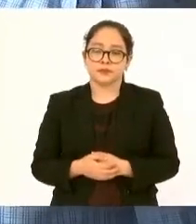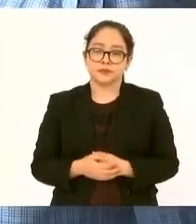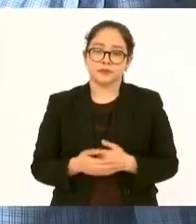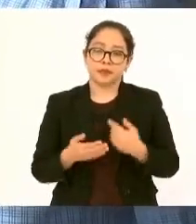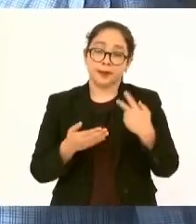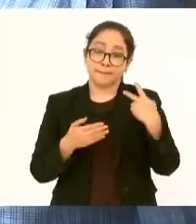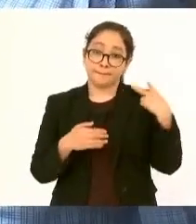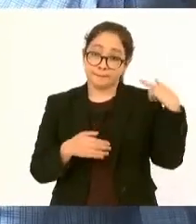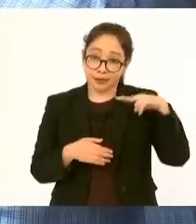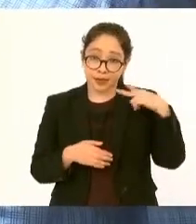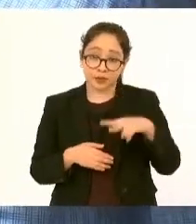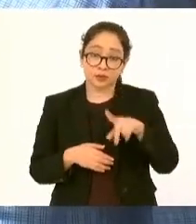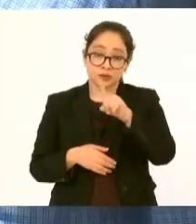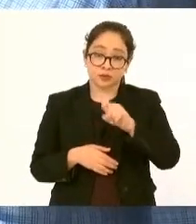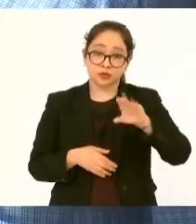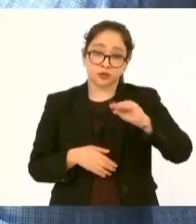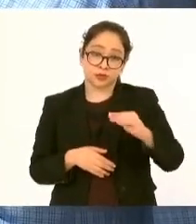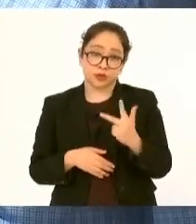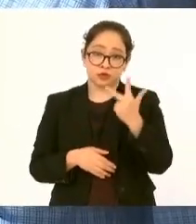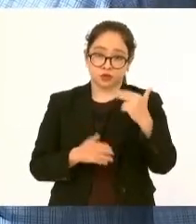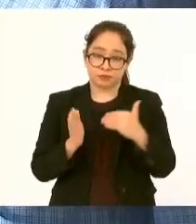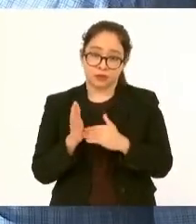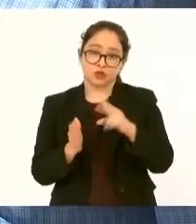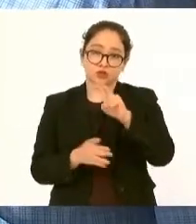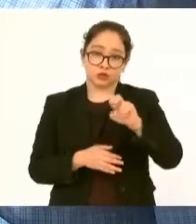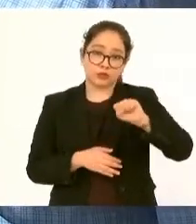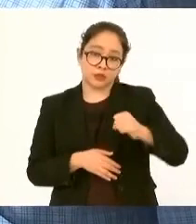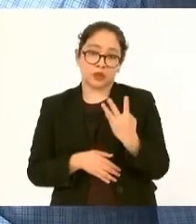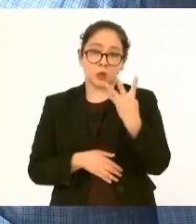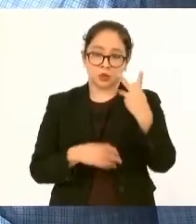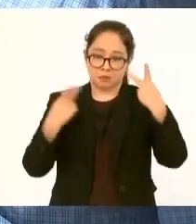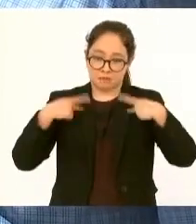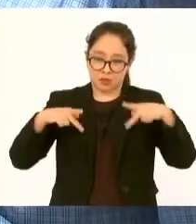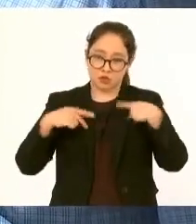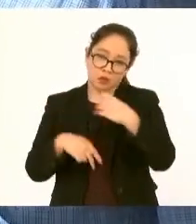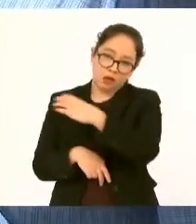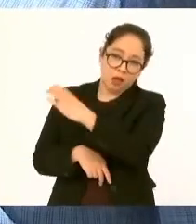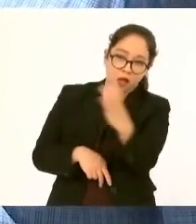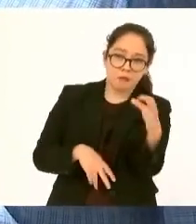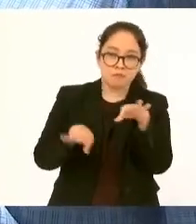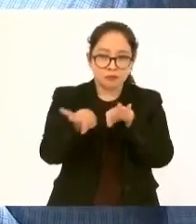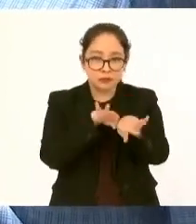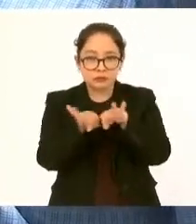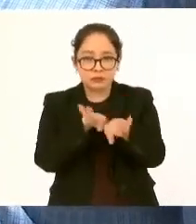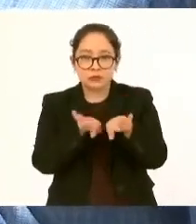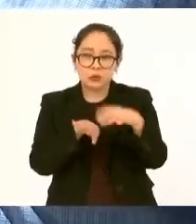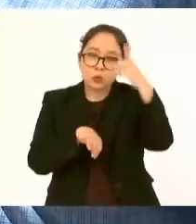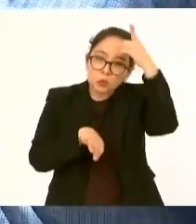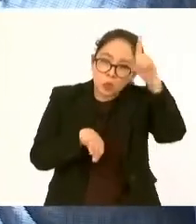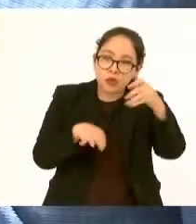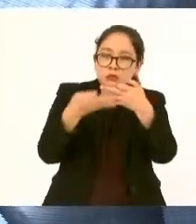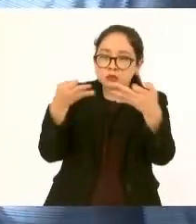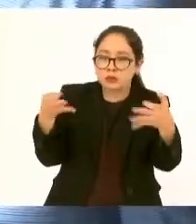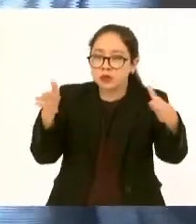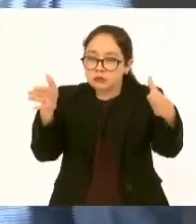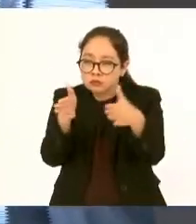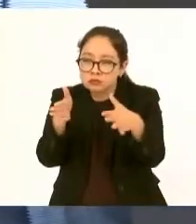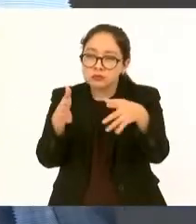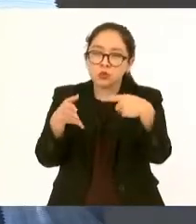264 campesinos pequeños propietarios ejidatarios